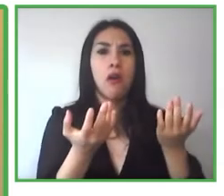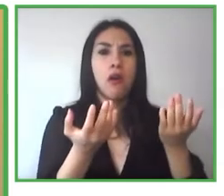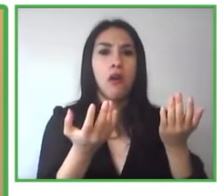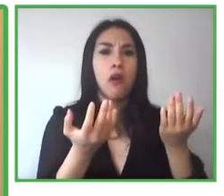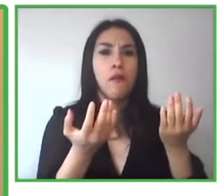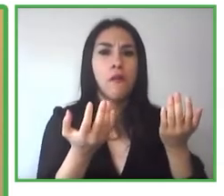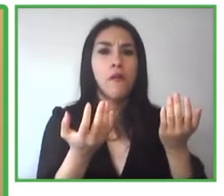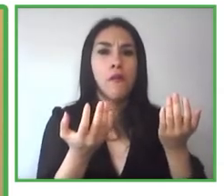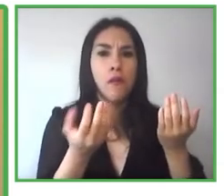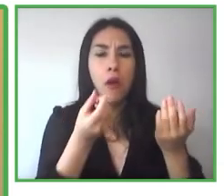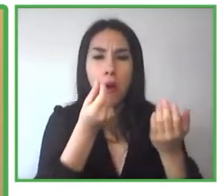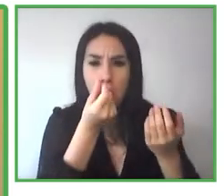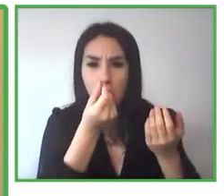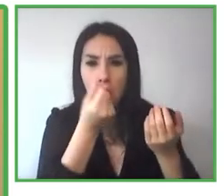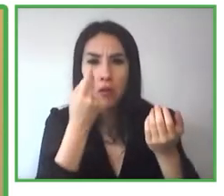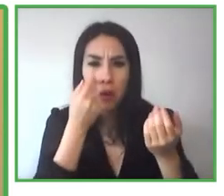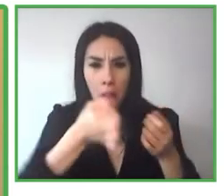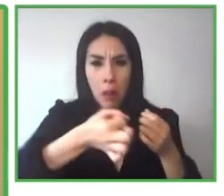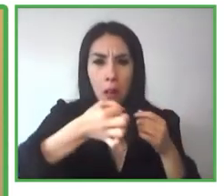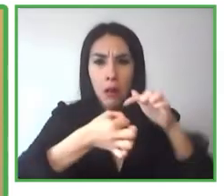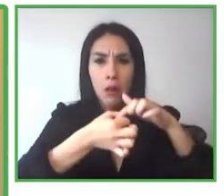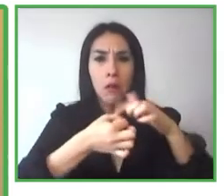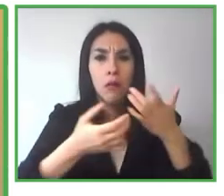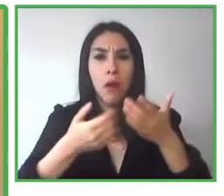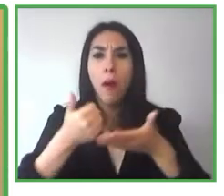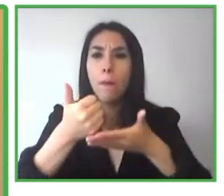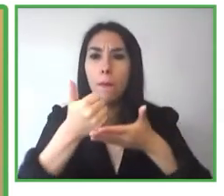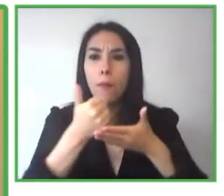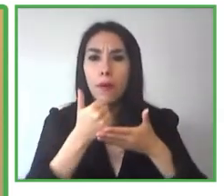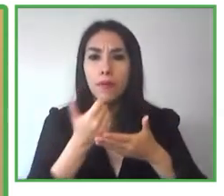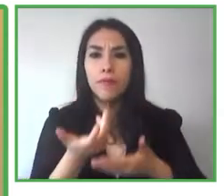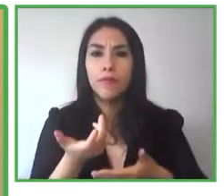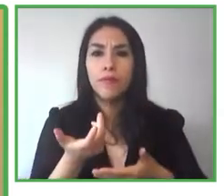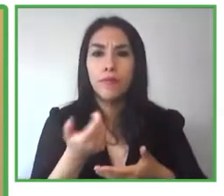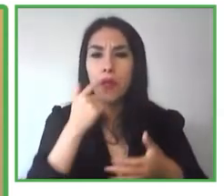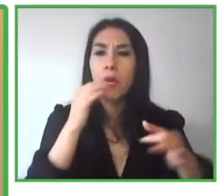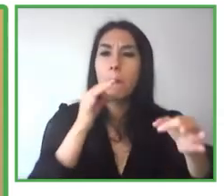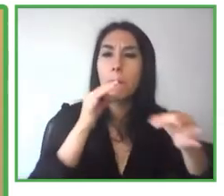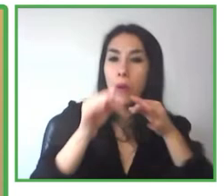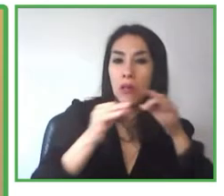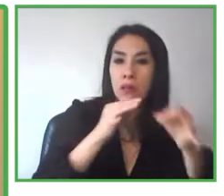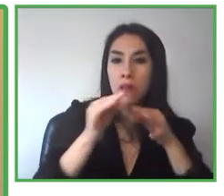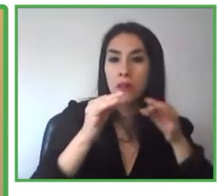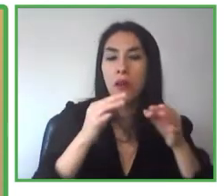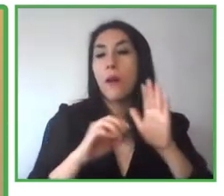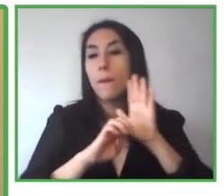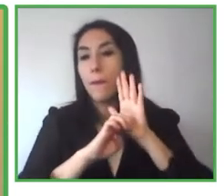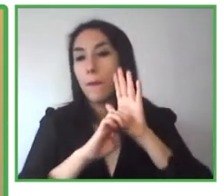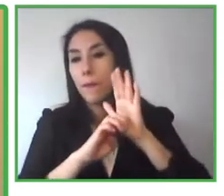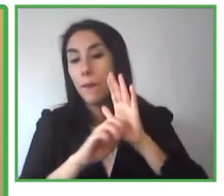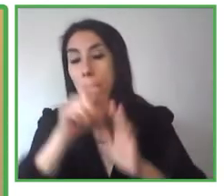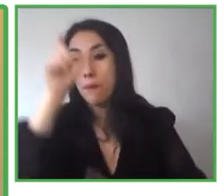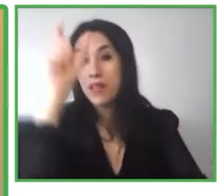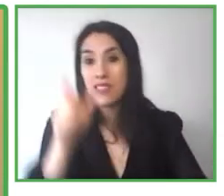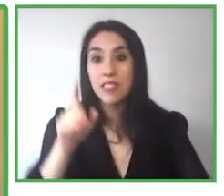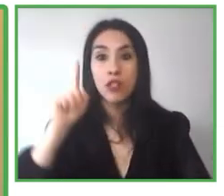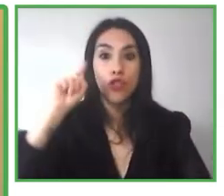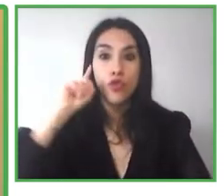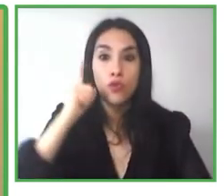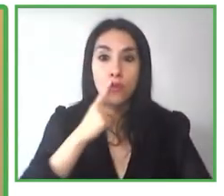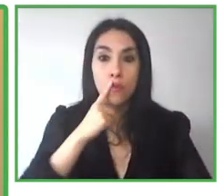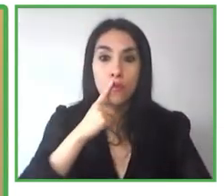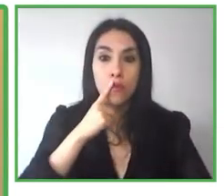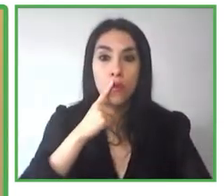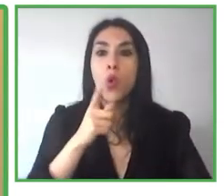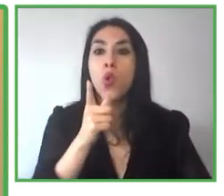o por ejemplo alguien con discapacidad auditiva hay tecnologías de traducción o de visualización con sonido